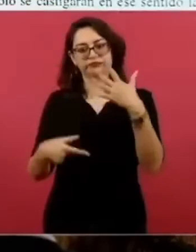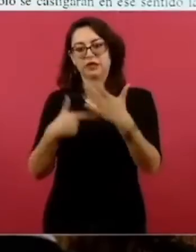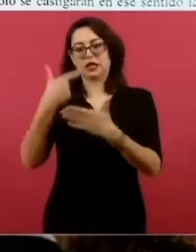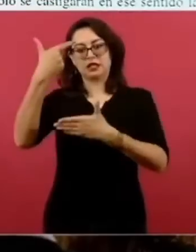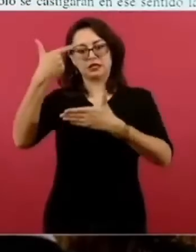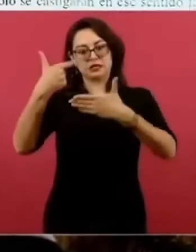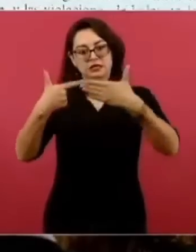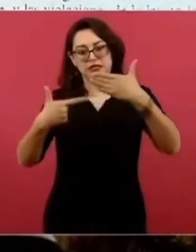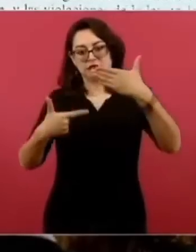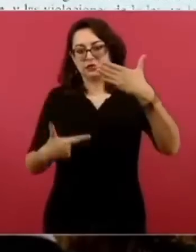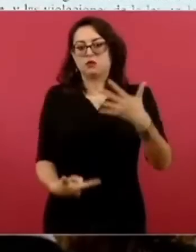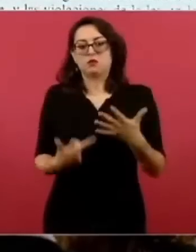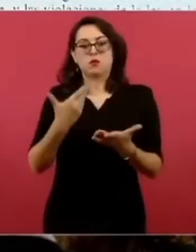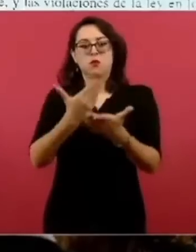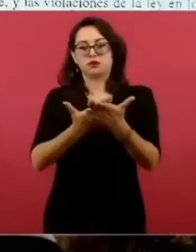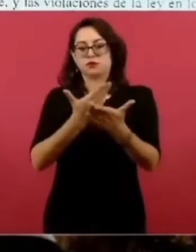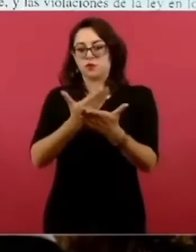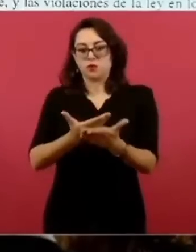adelante, adelante, adelante.